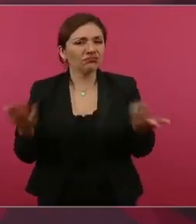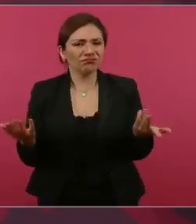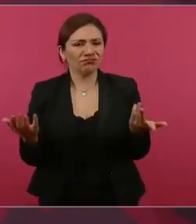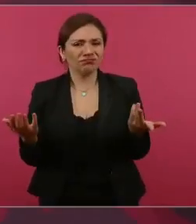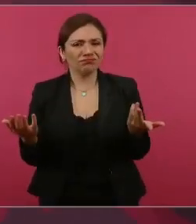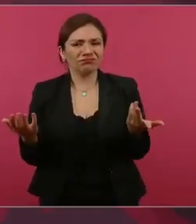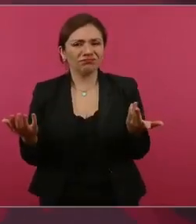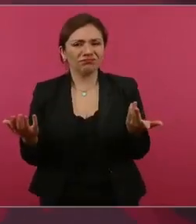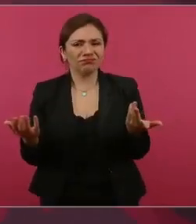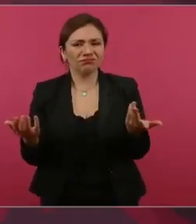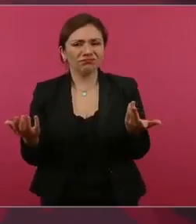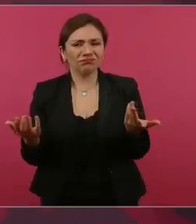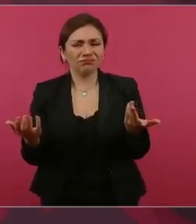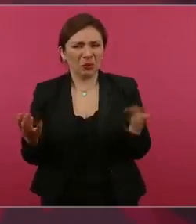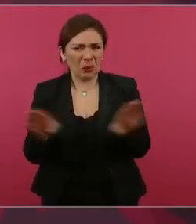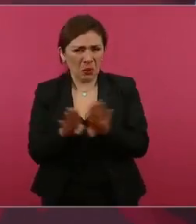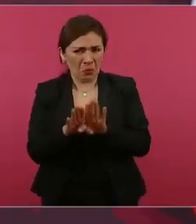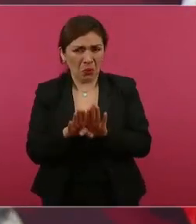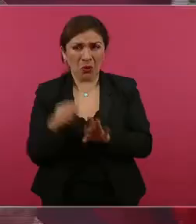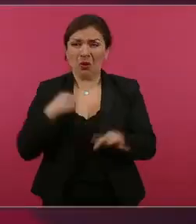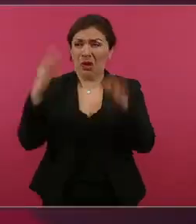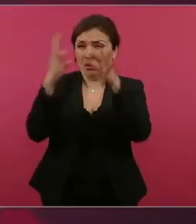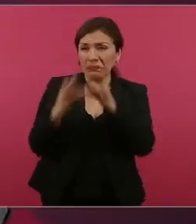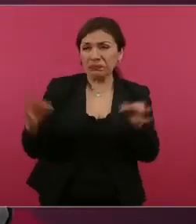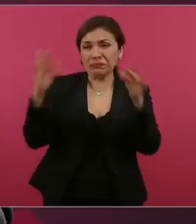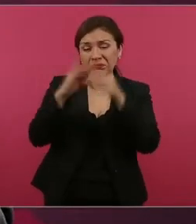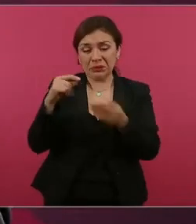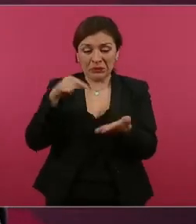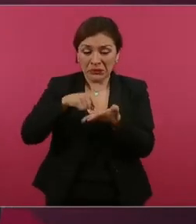De modo que se hable, como dicen,